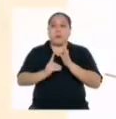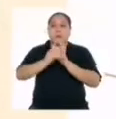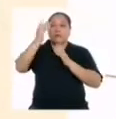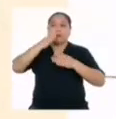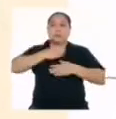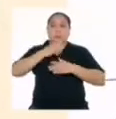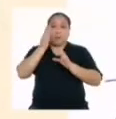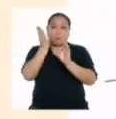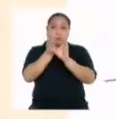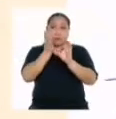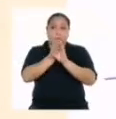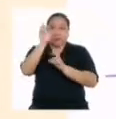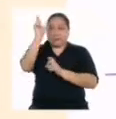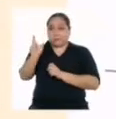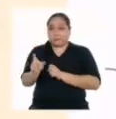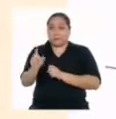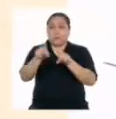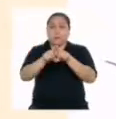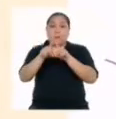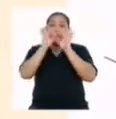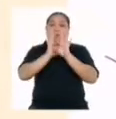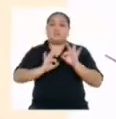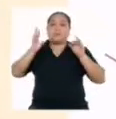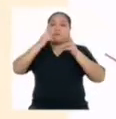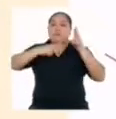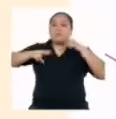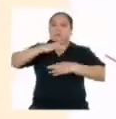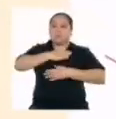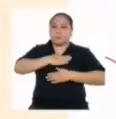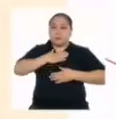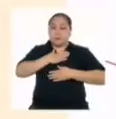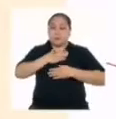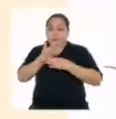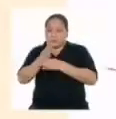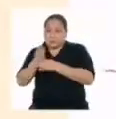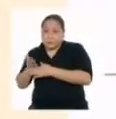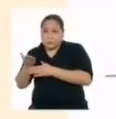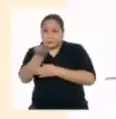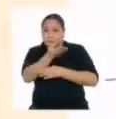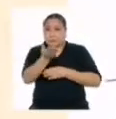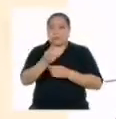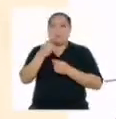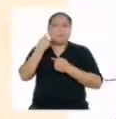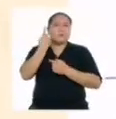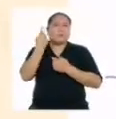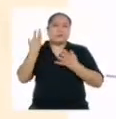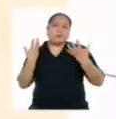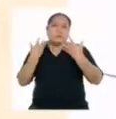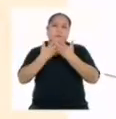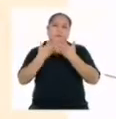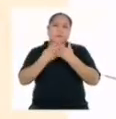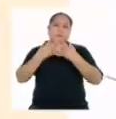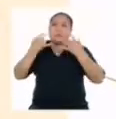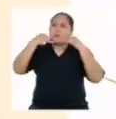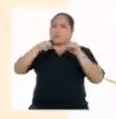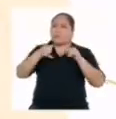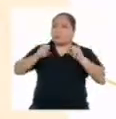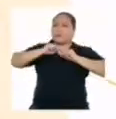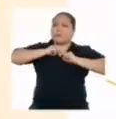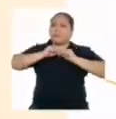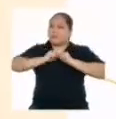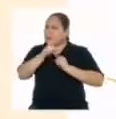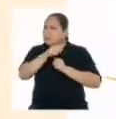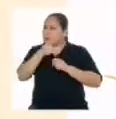Además, es importante reconocer que la recreación y el esparcimiento están ligados no solo al juego, deporte u otras actividades